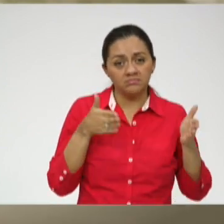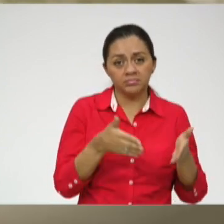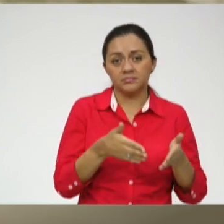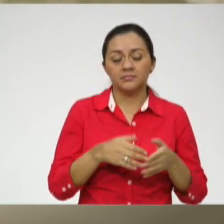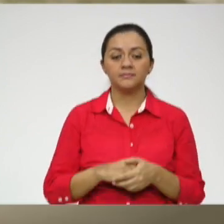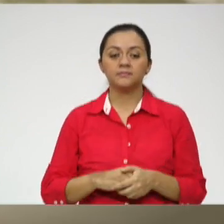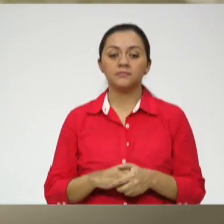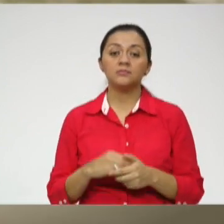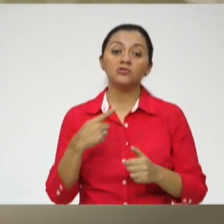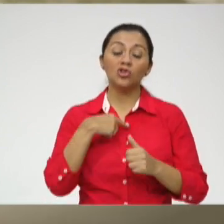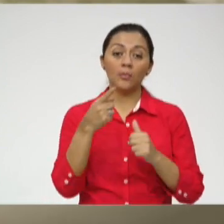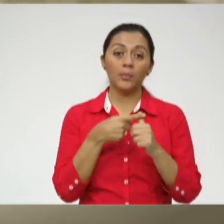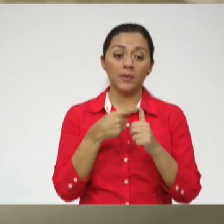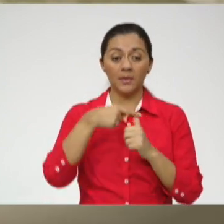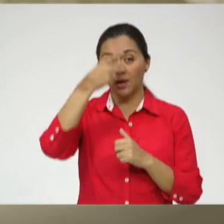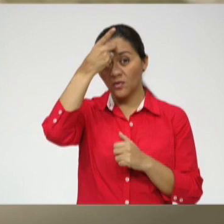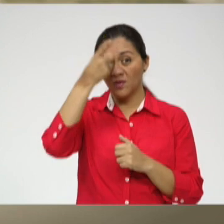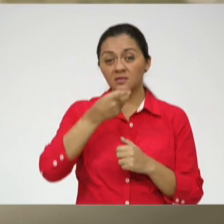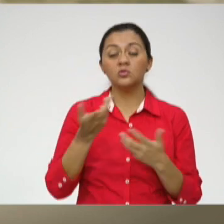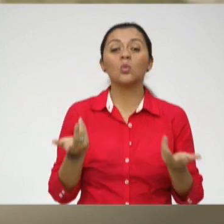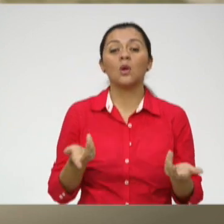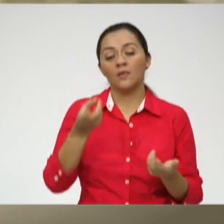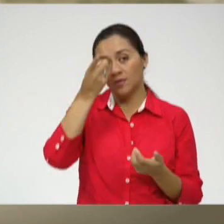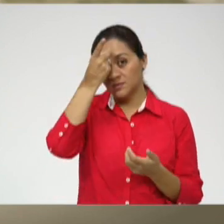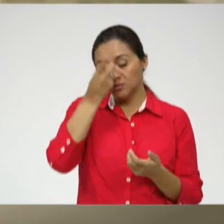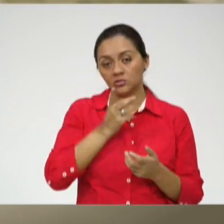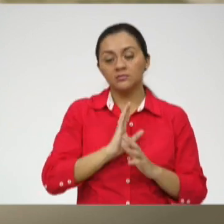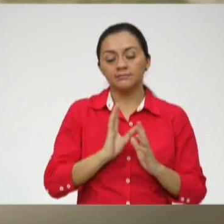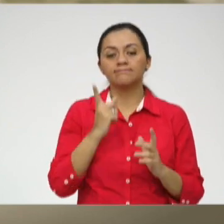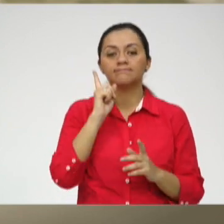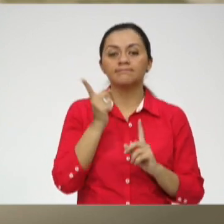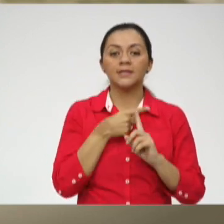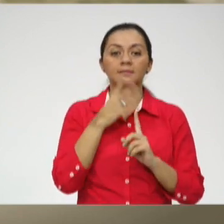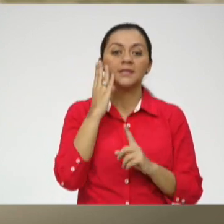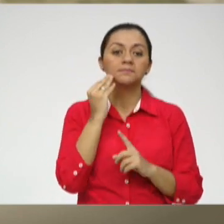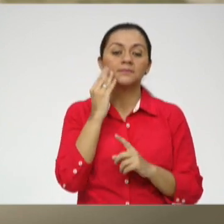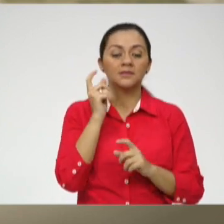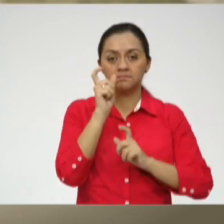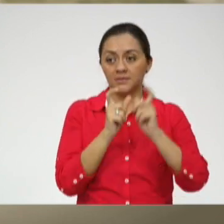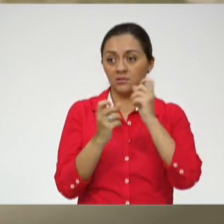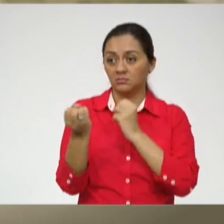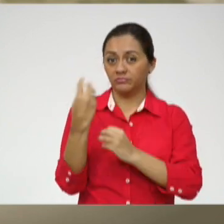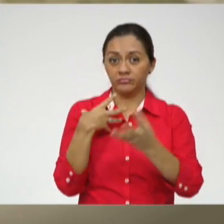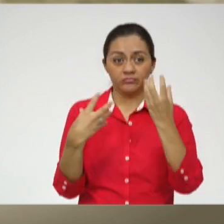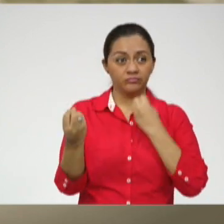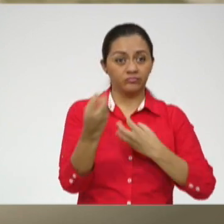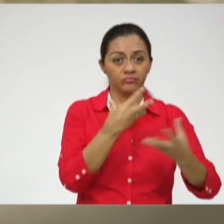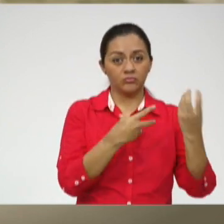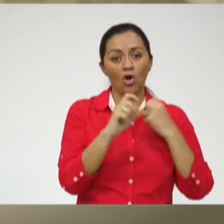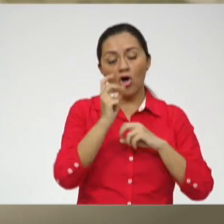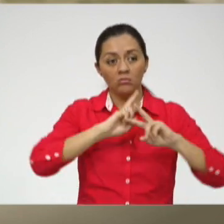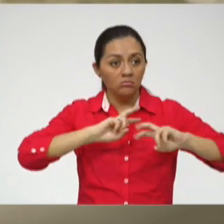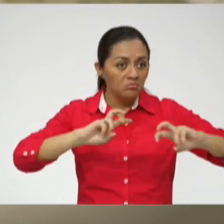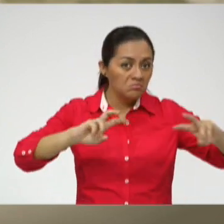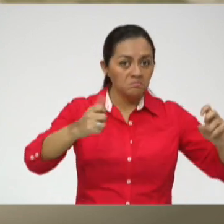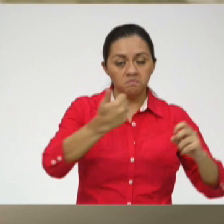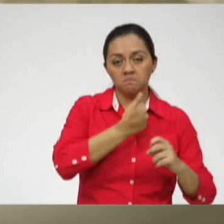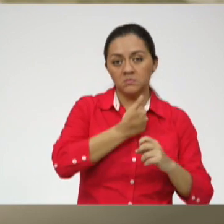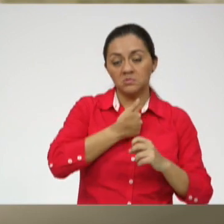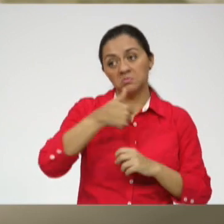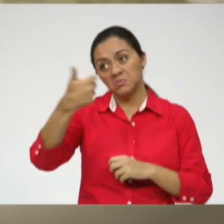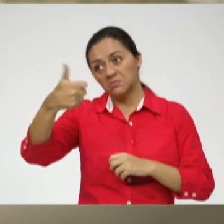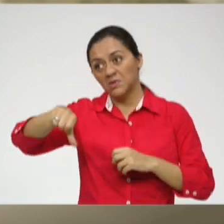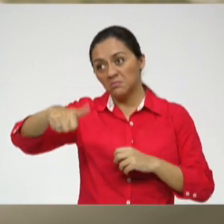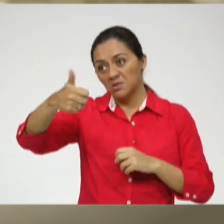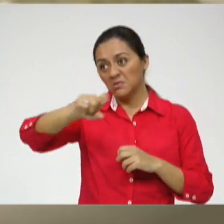me hará decidir en este tiempo será tal vez de las experiencias que me cuentan las personas o de lo que yo vaya averiguando. Para saber si les fue